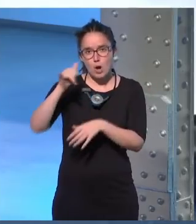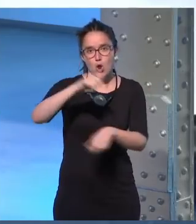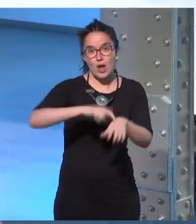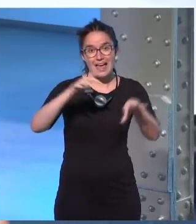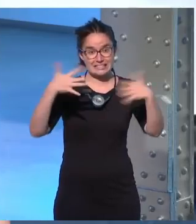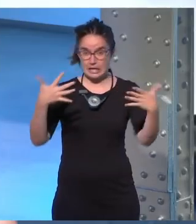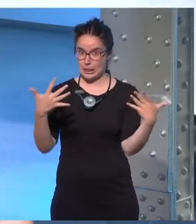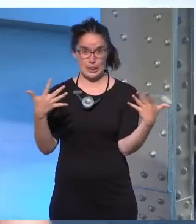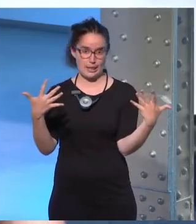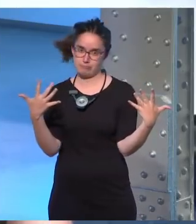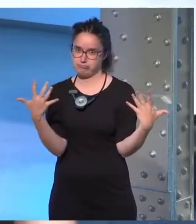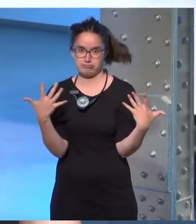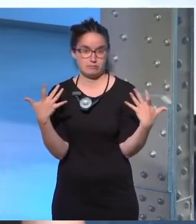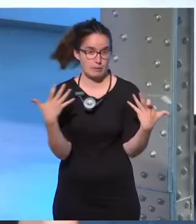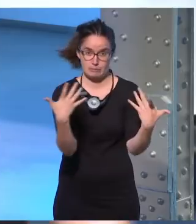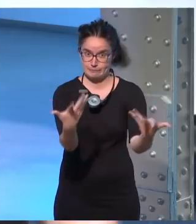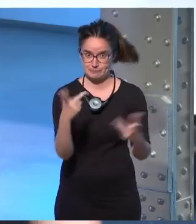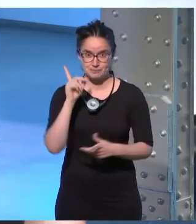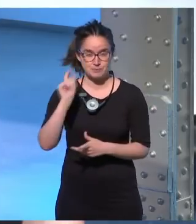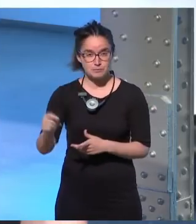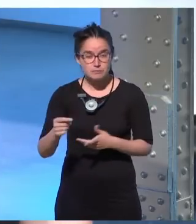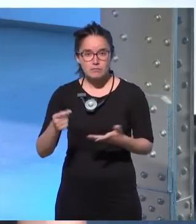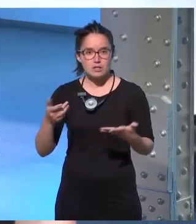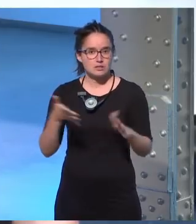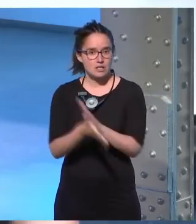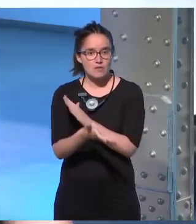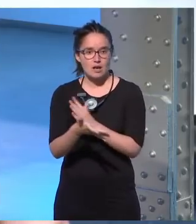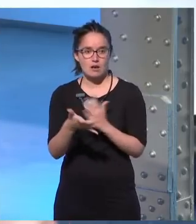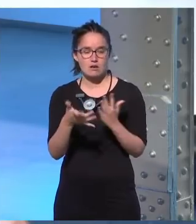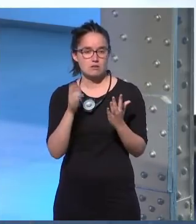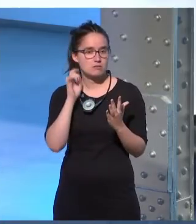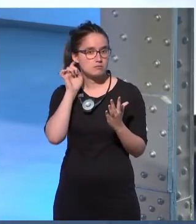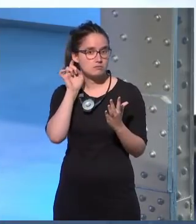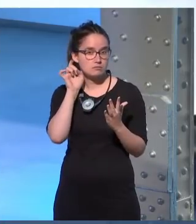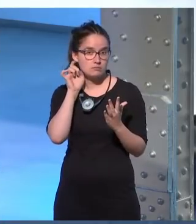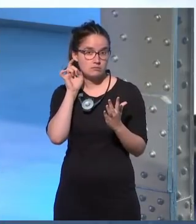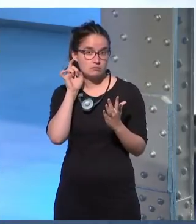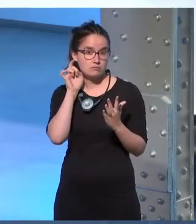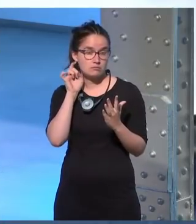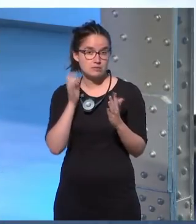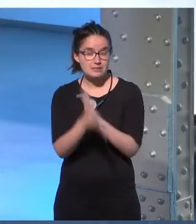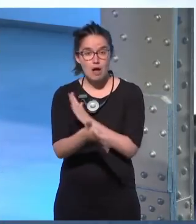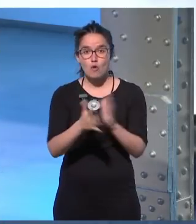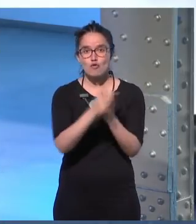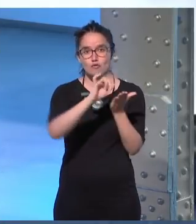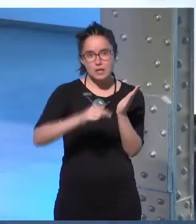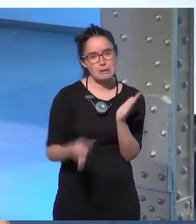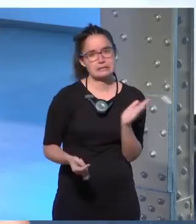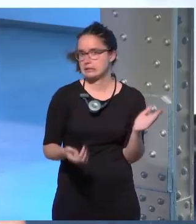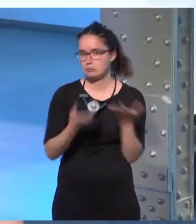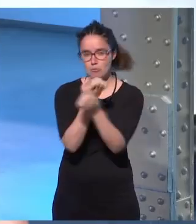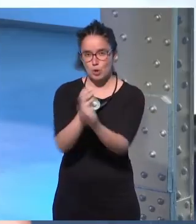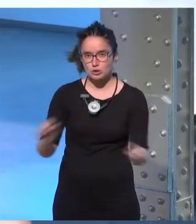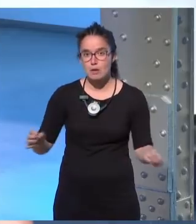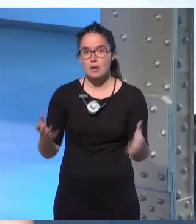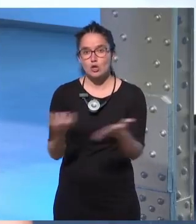y que tenemos que irnos. Lamentablemente, eso implica que va a ser imposible que pueda hacer firmas o dedicatorias, pero